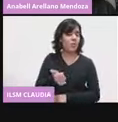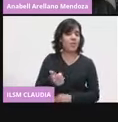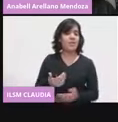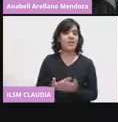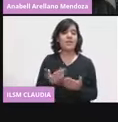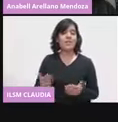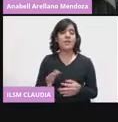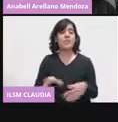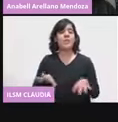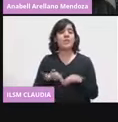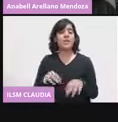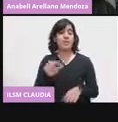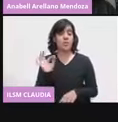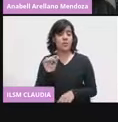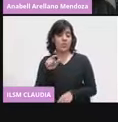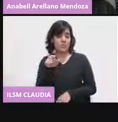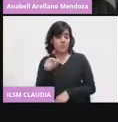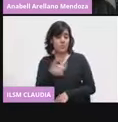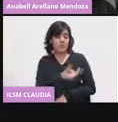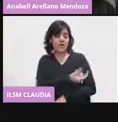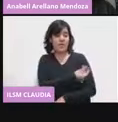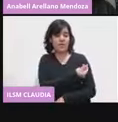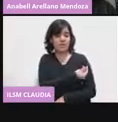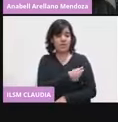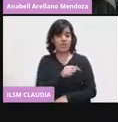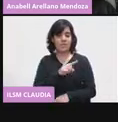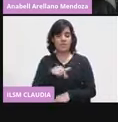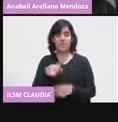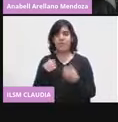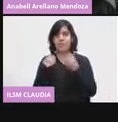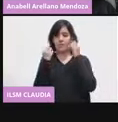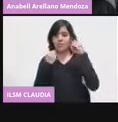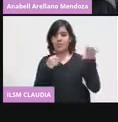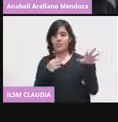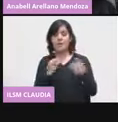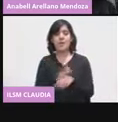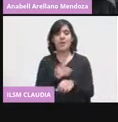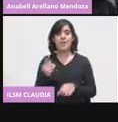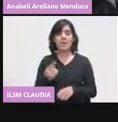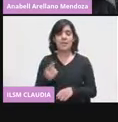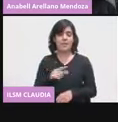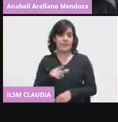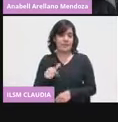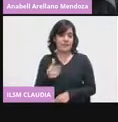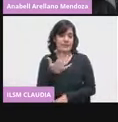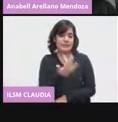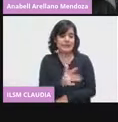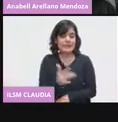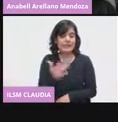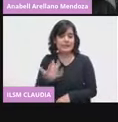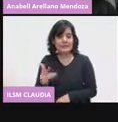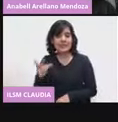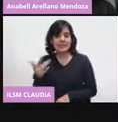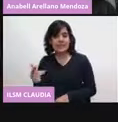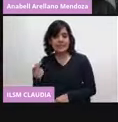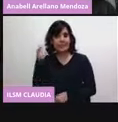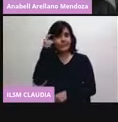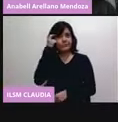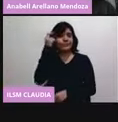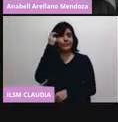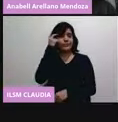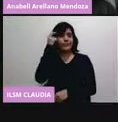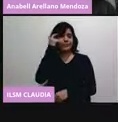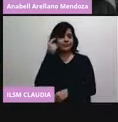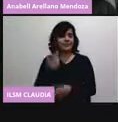pusieron la vacuna y sigan sus labores de siempre, para que no fijen la idea en que les va a